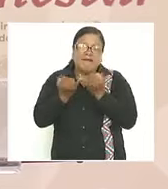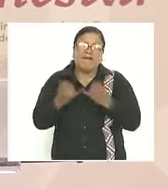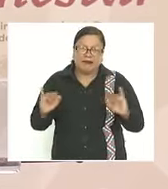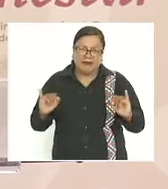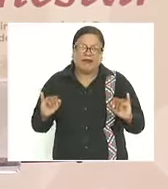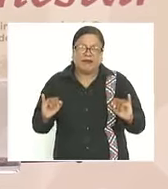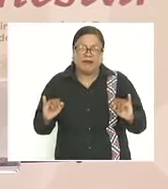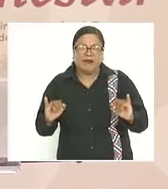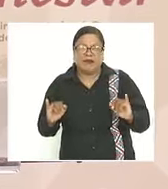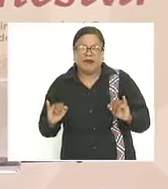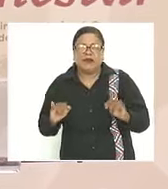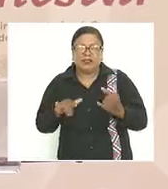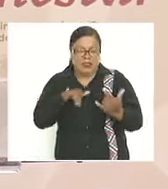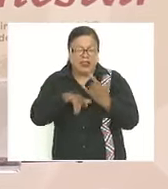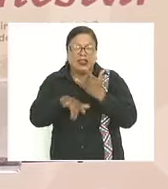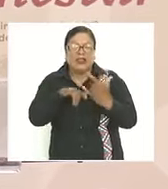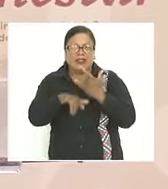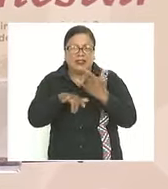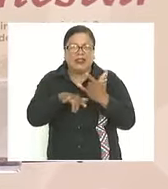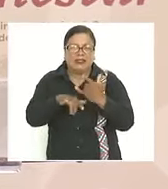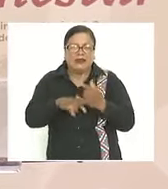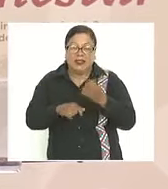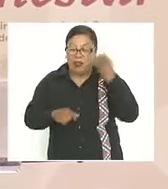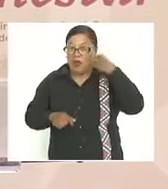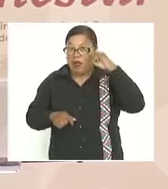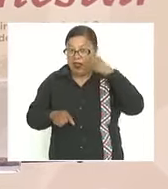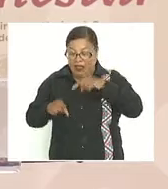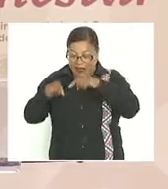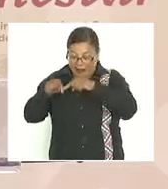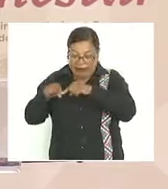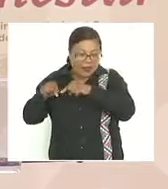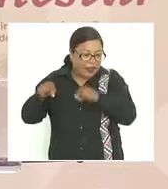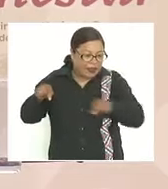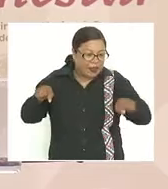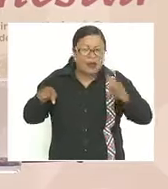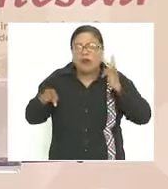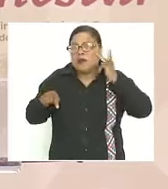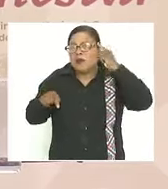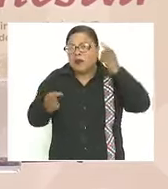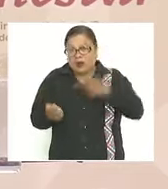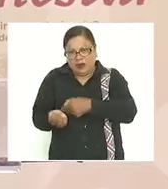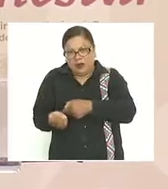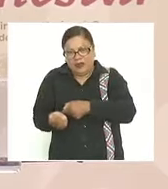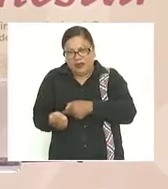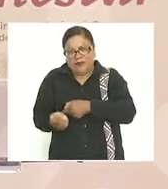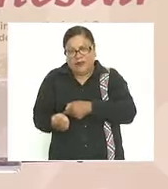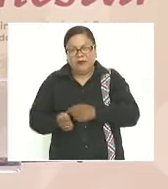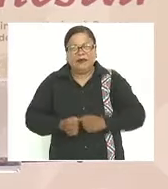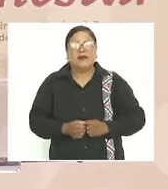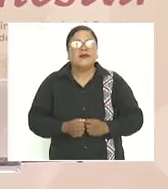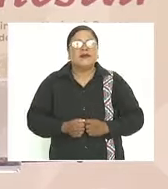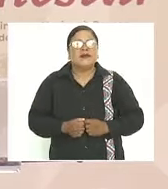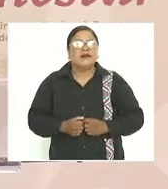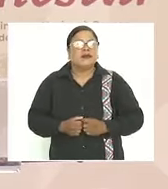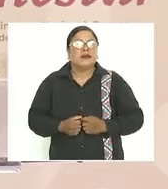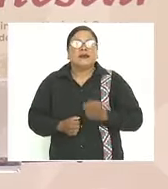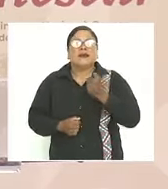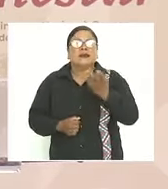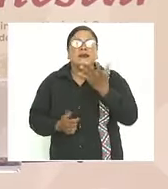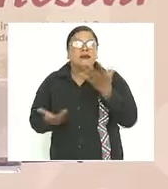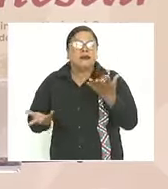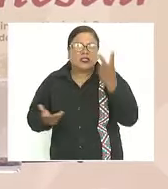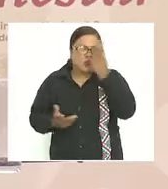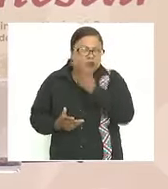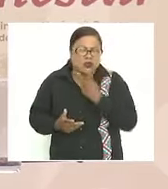inaugurar ya esa carretera de Oaxaca a Puerto Escondido se van a hacer dos